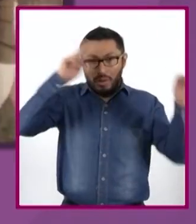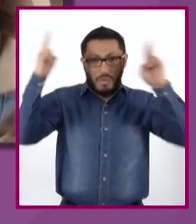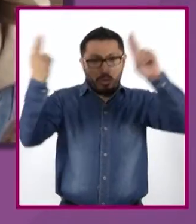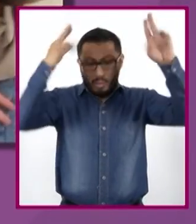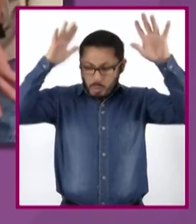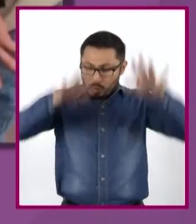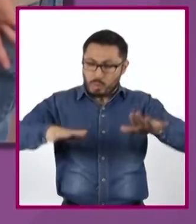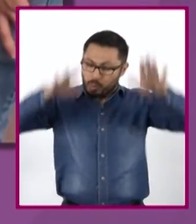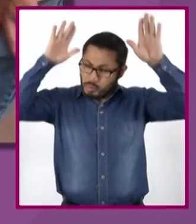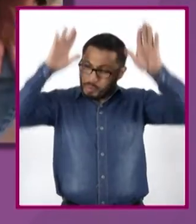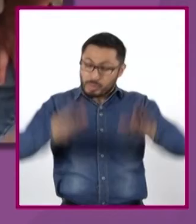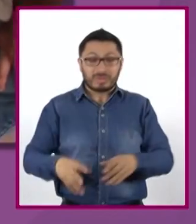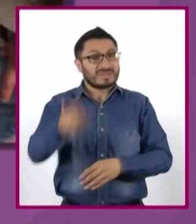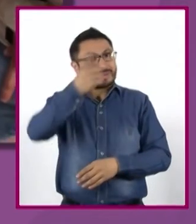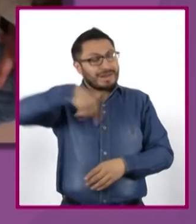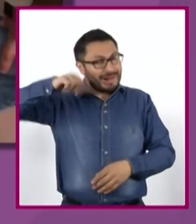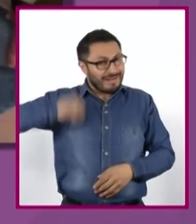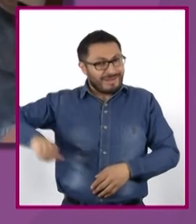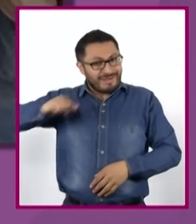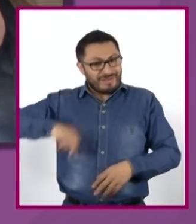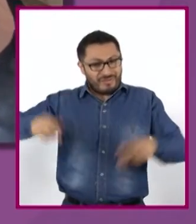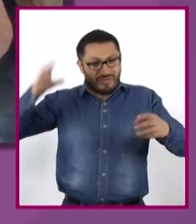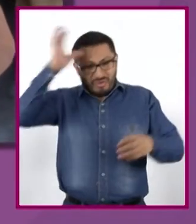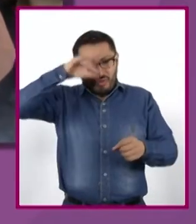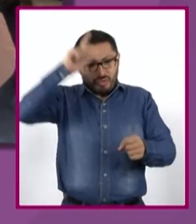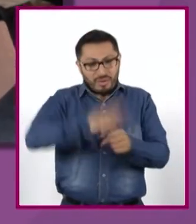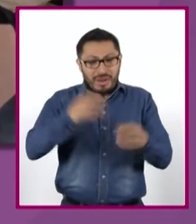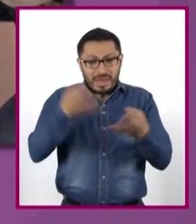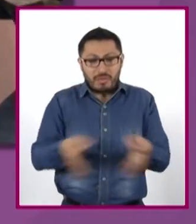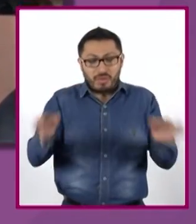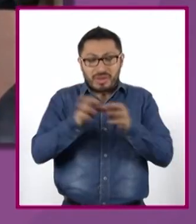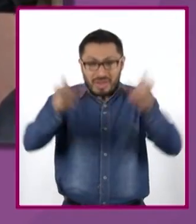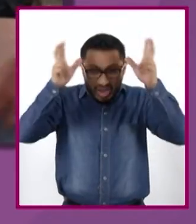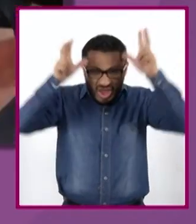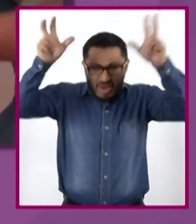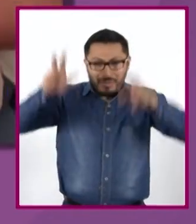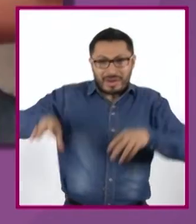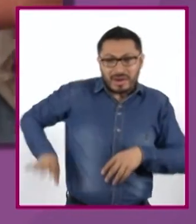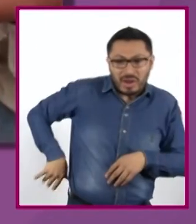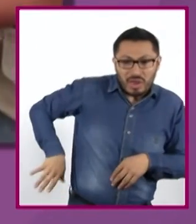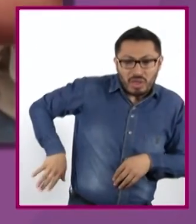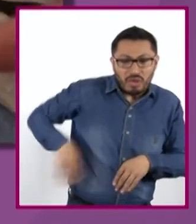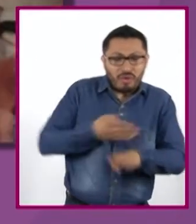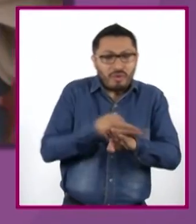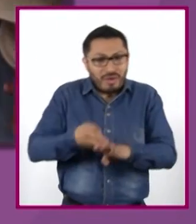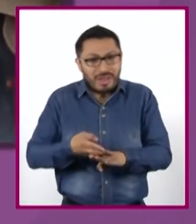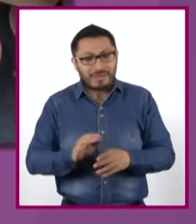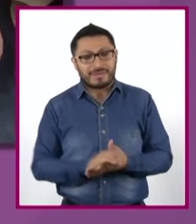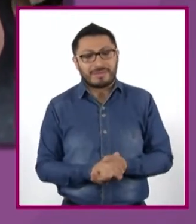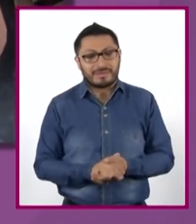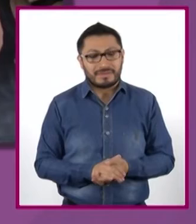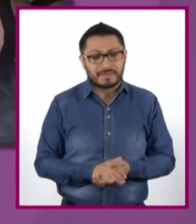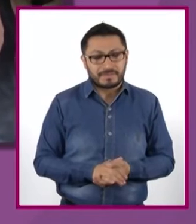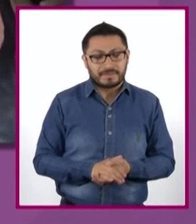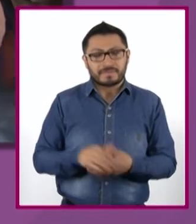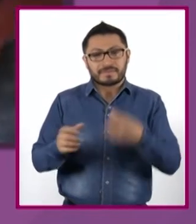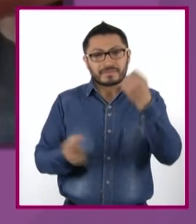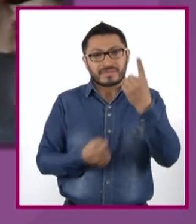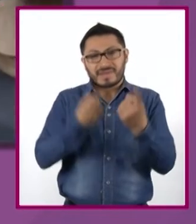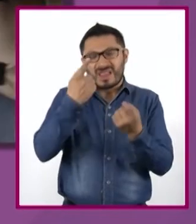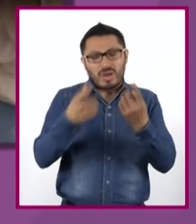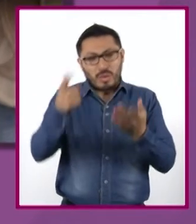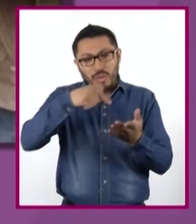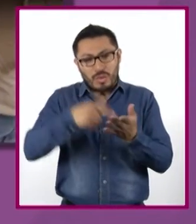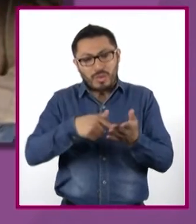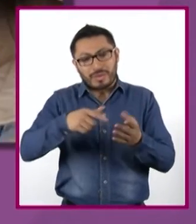Para ellos era muy importante lo que es el venado con la blanca. De hecho, aquí en algunas partes, por